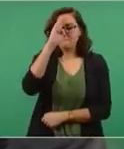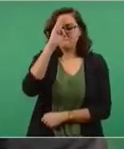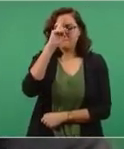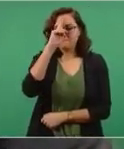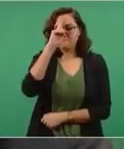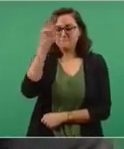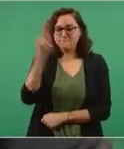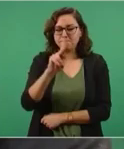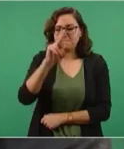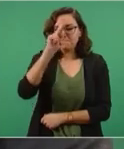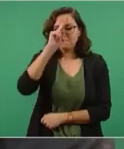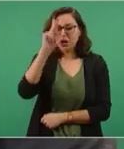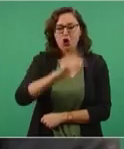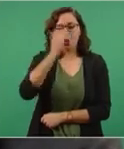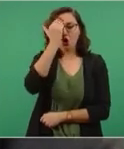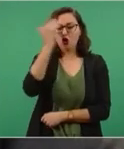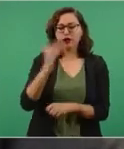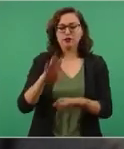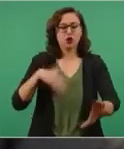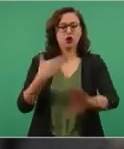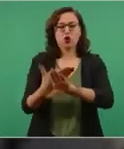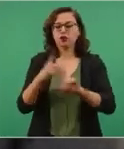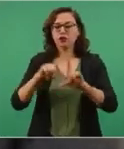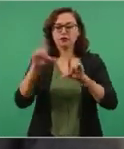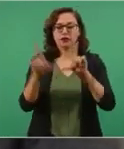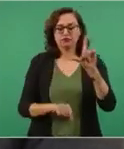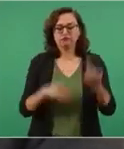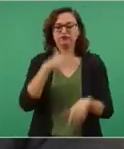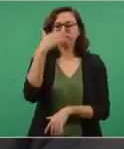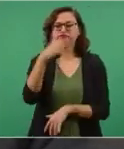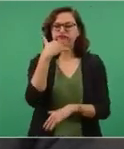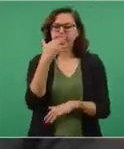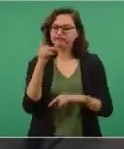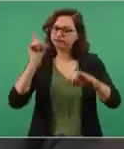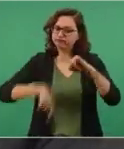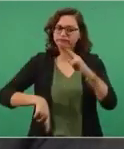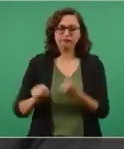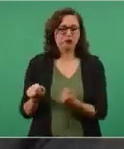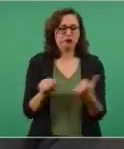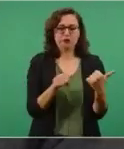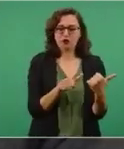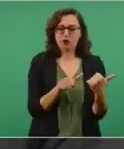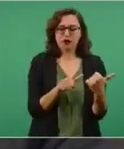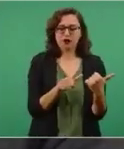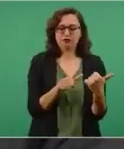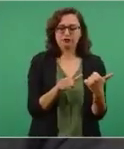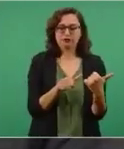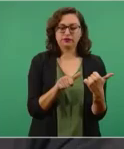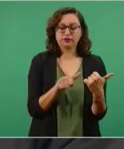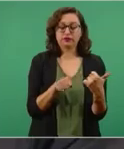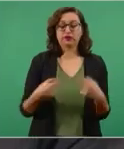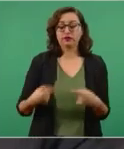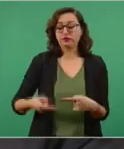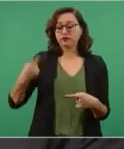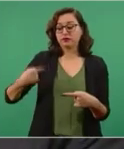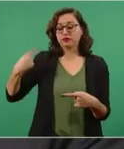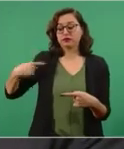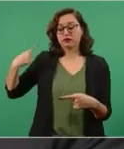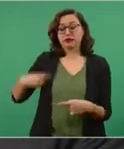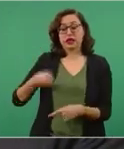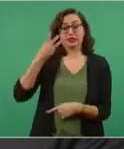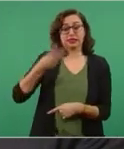lo que más aqueja a la nación, la corrupción. Y a diferencia de las tres transformaciones que han habido,